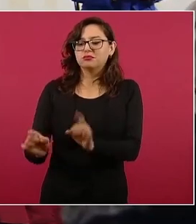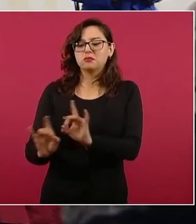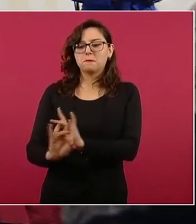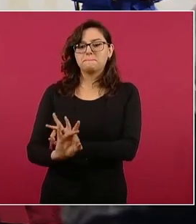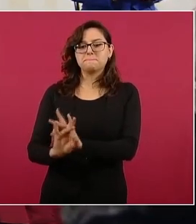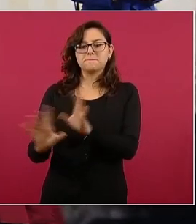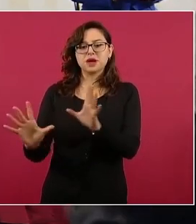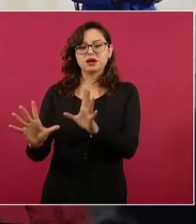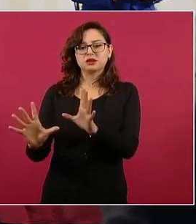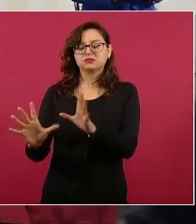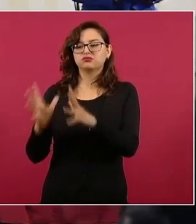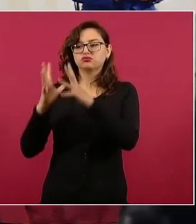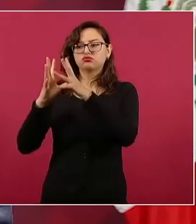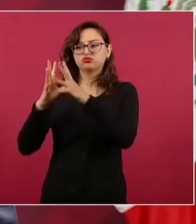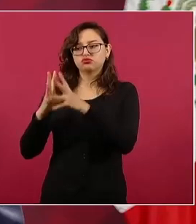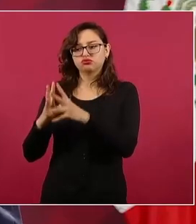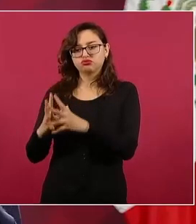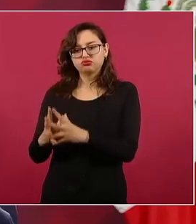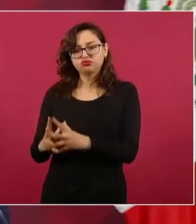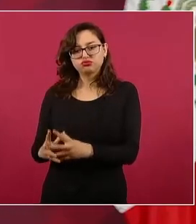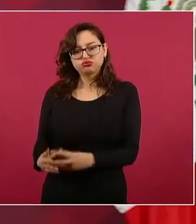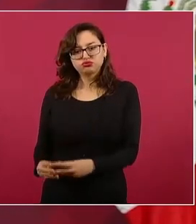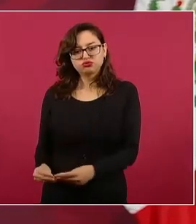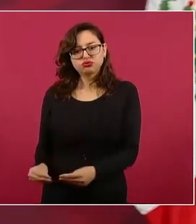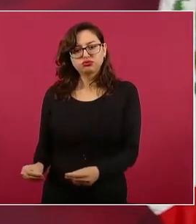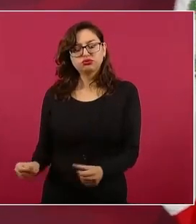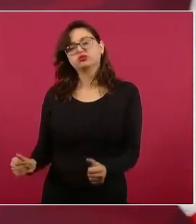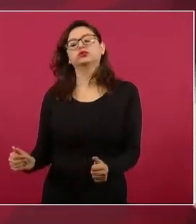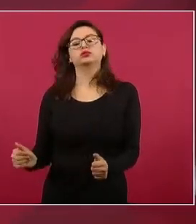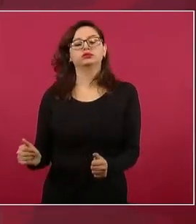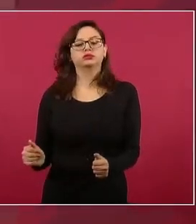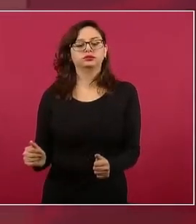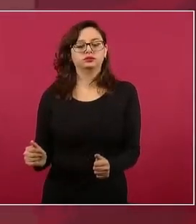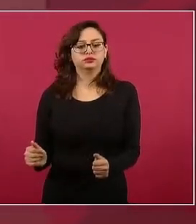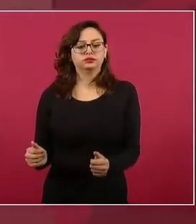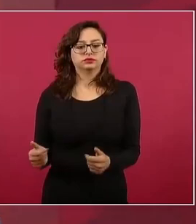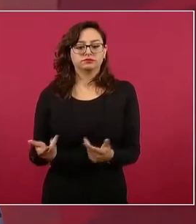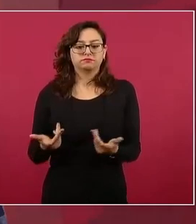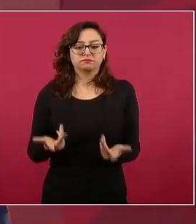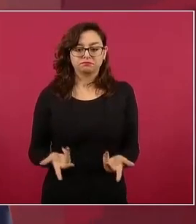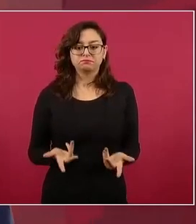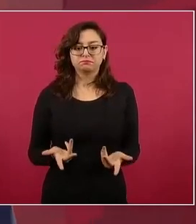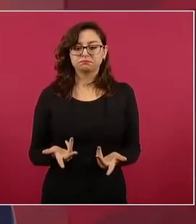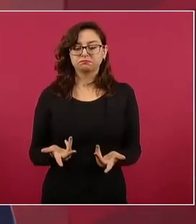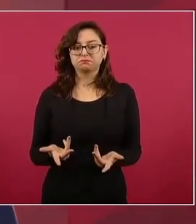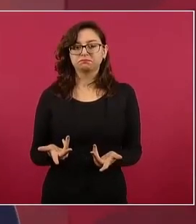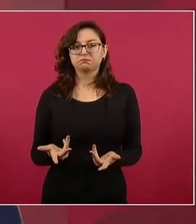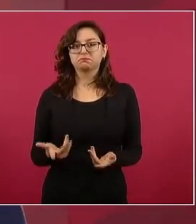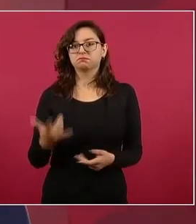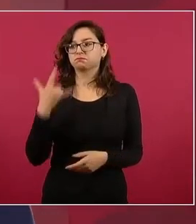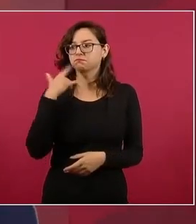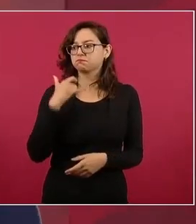corriente ese ambiente se fueron perdiendo